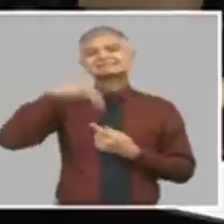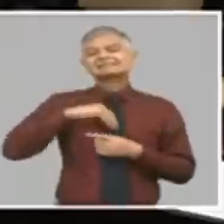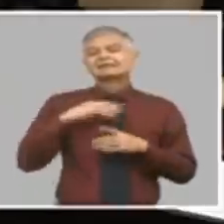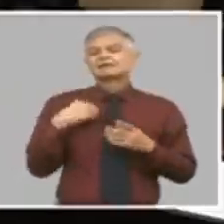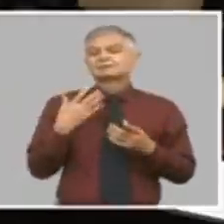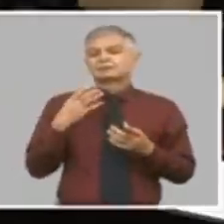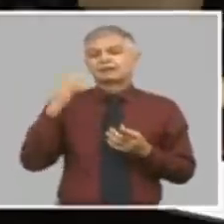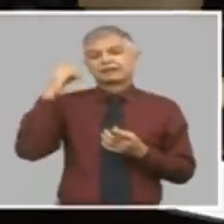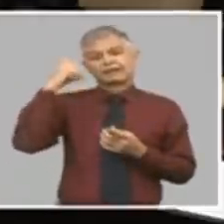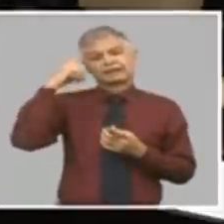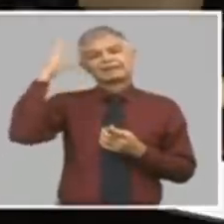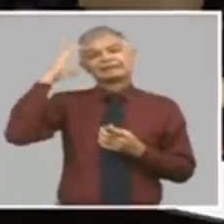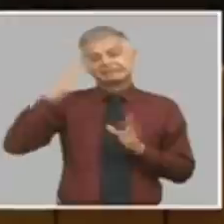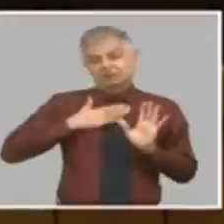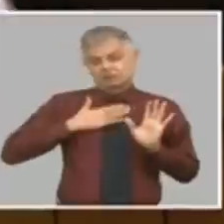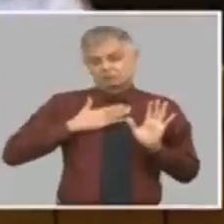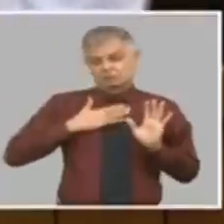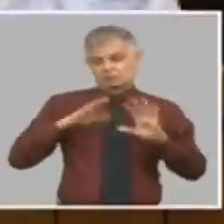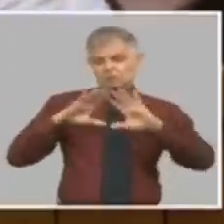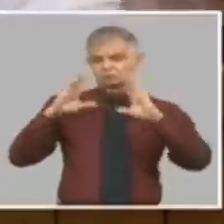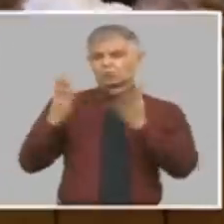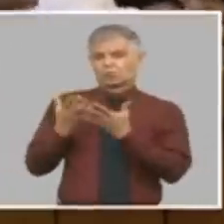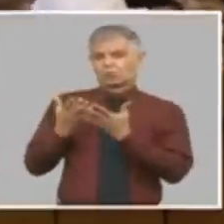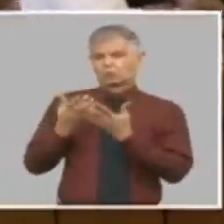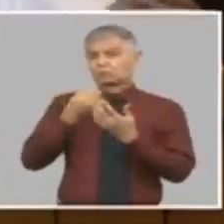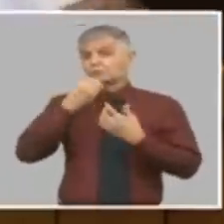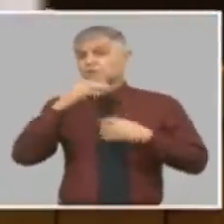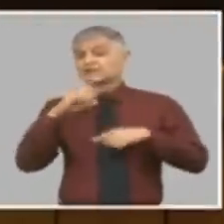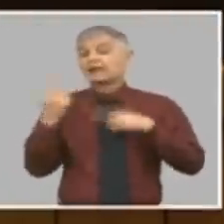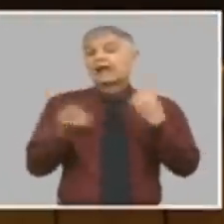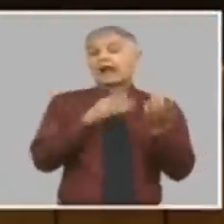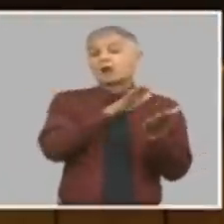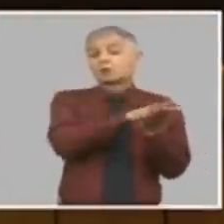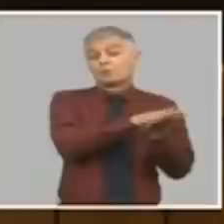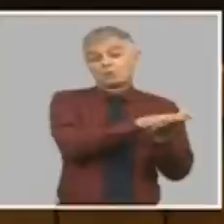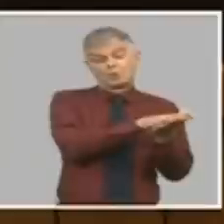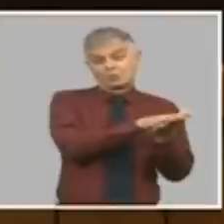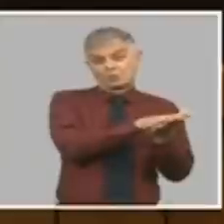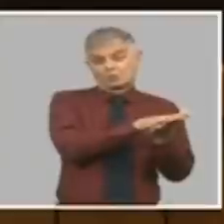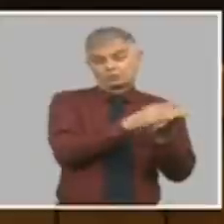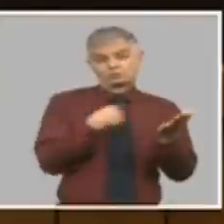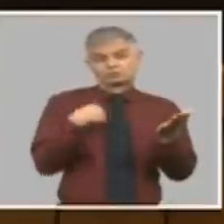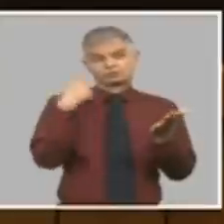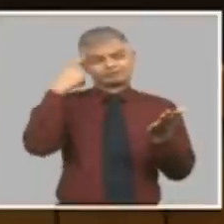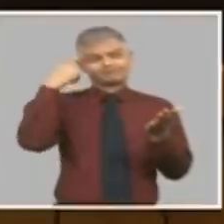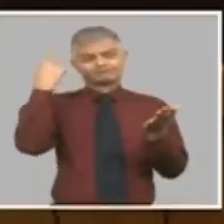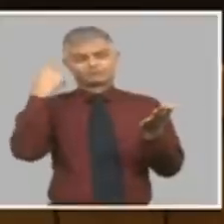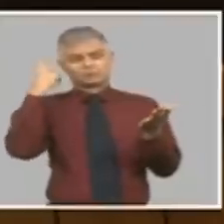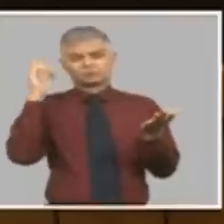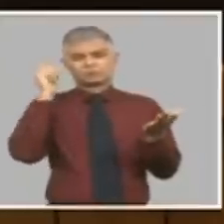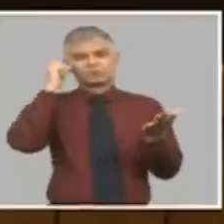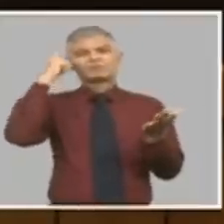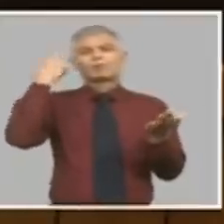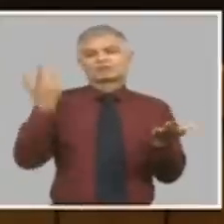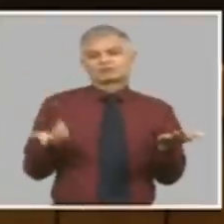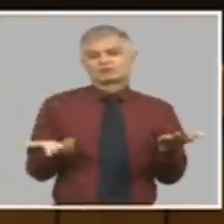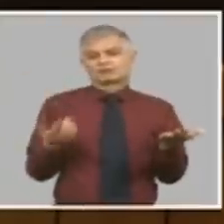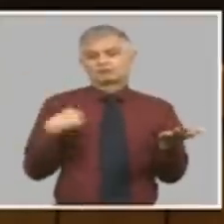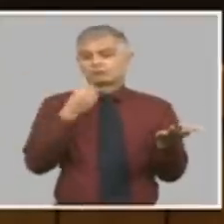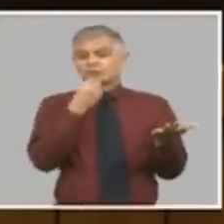nuestra opinión todo. No quiero ser absoluto, no va a ser que se haya quedado algo en una esquina que no nos hayamos dado cuenta.